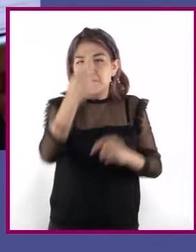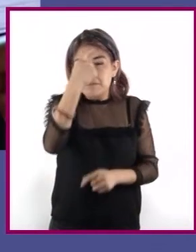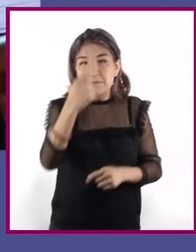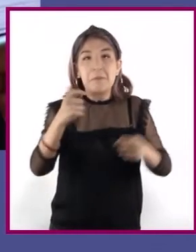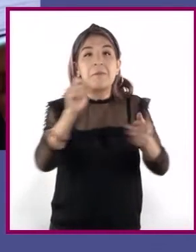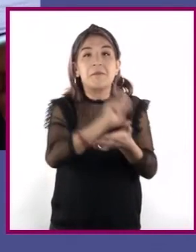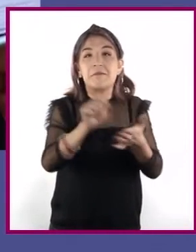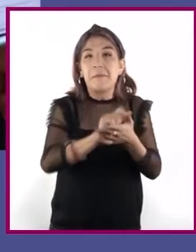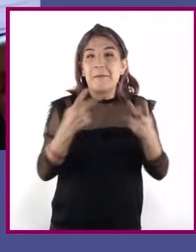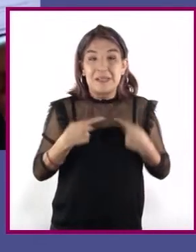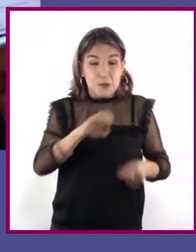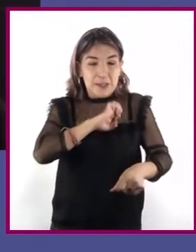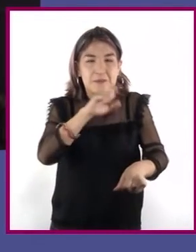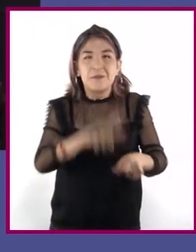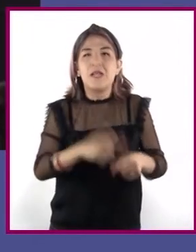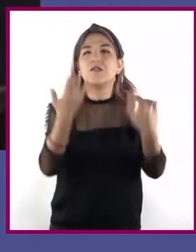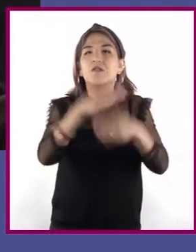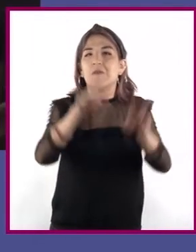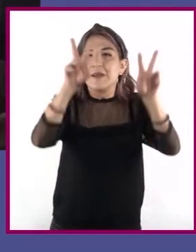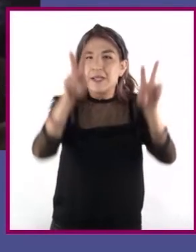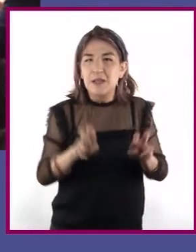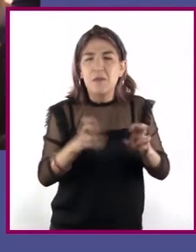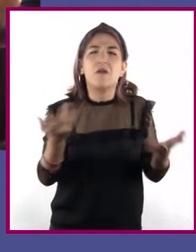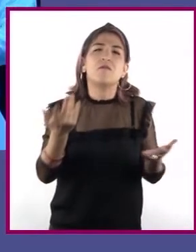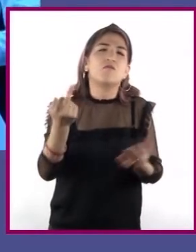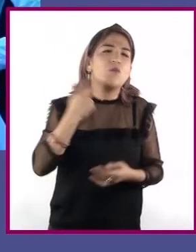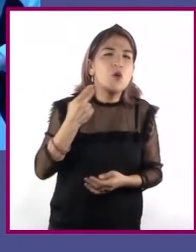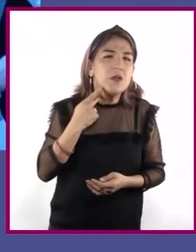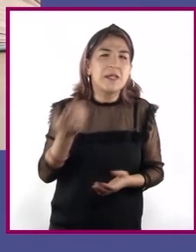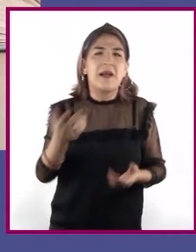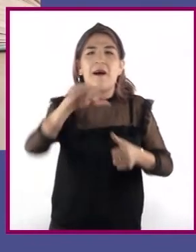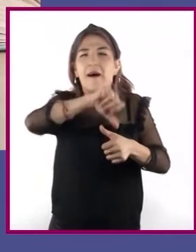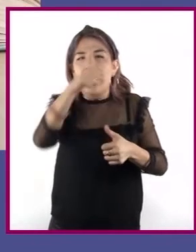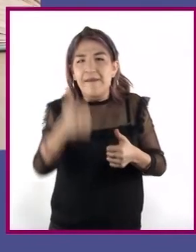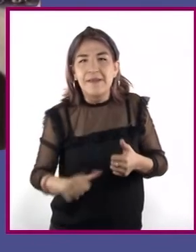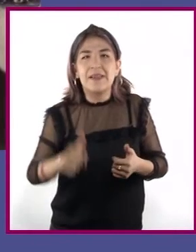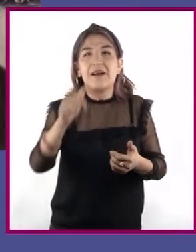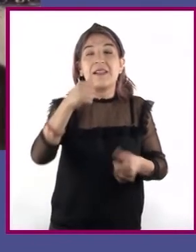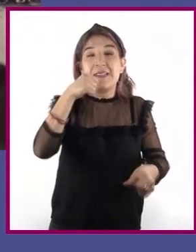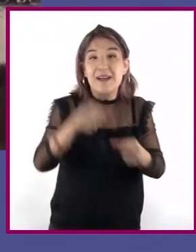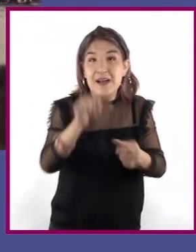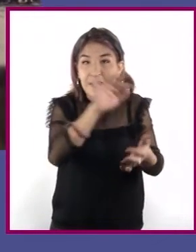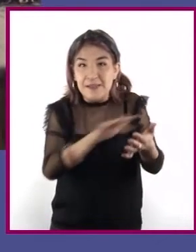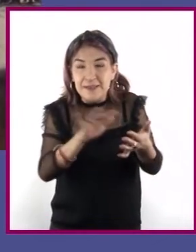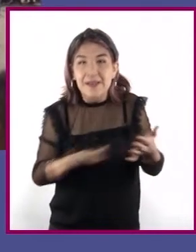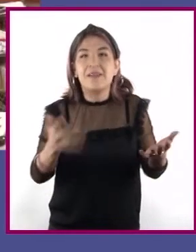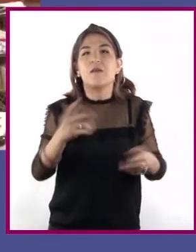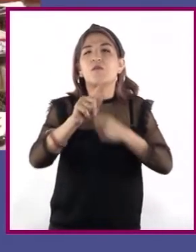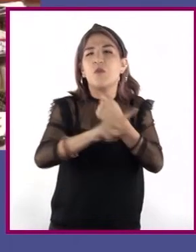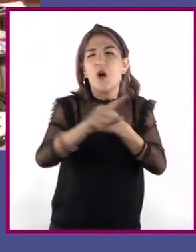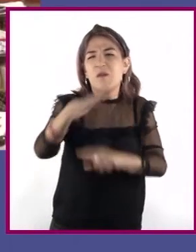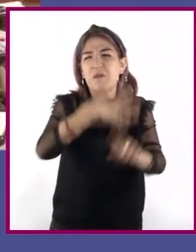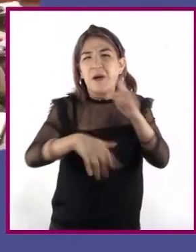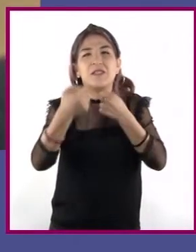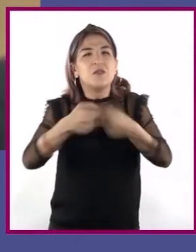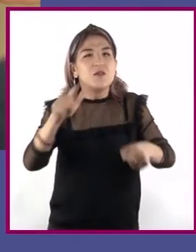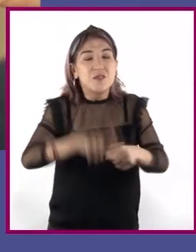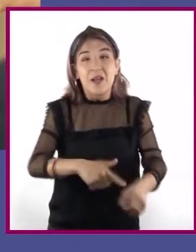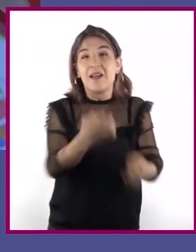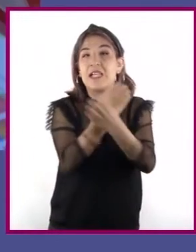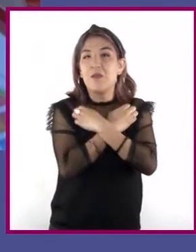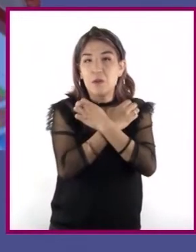un especialista en el tema, ya sea sobre política, artes, letras, problemas sociales, educación,